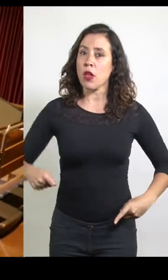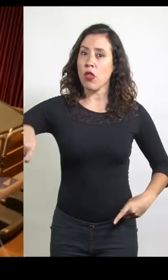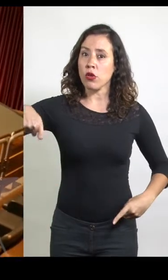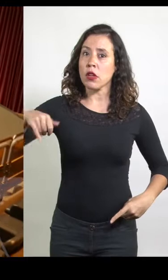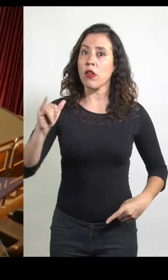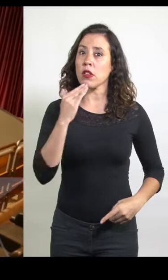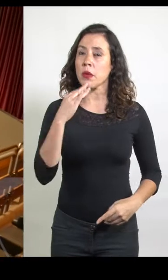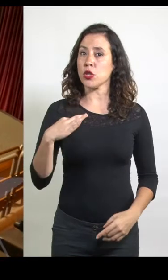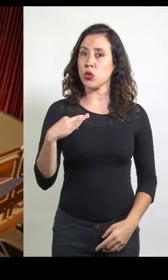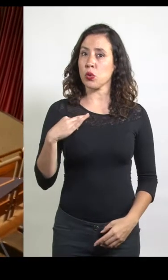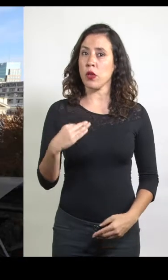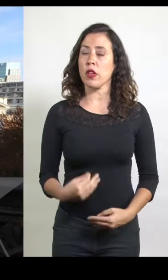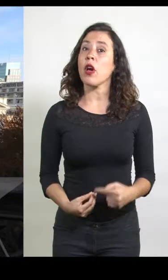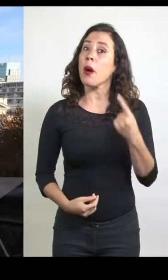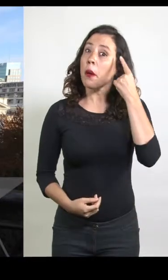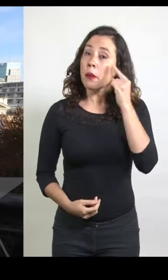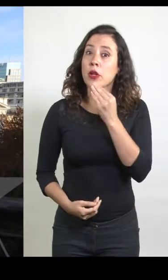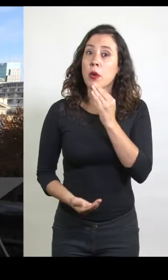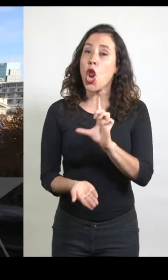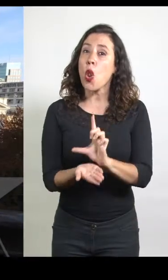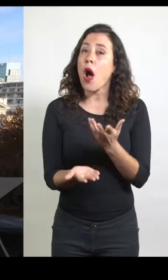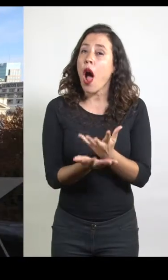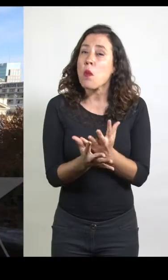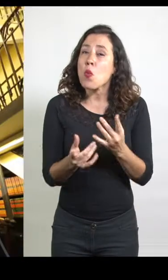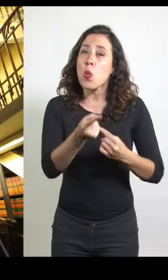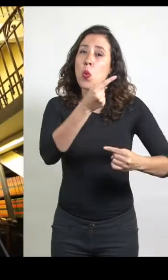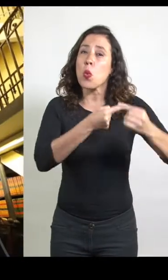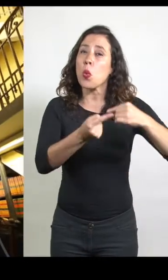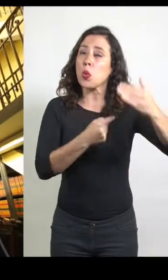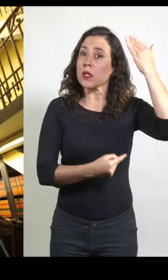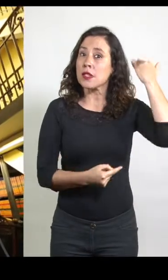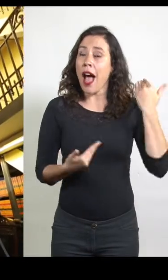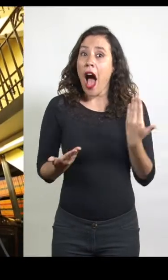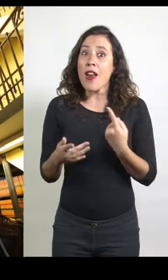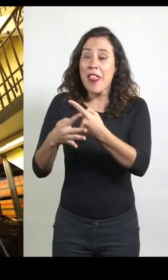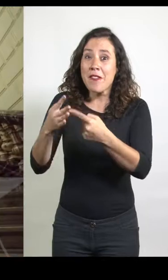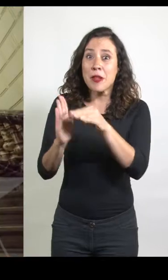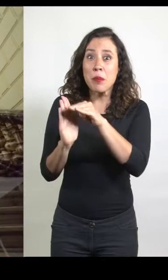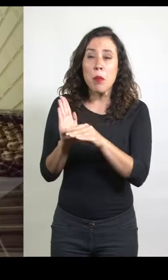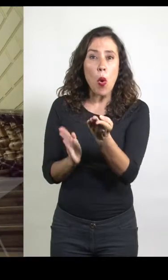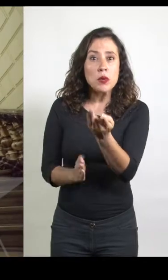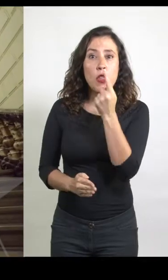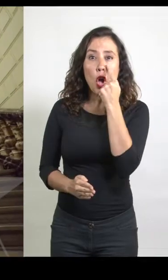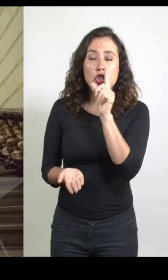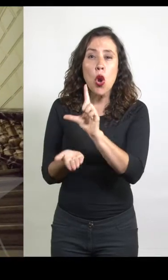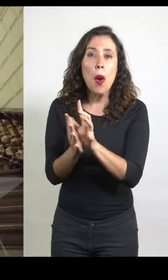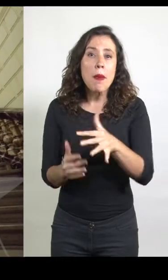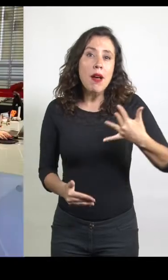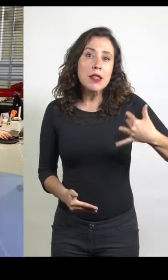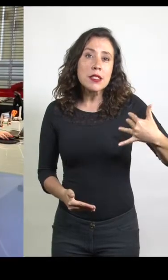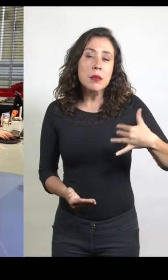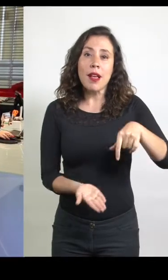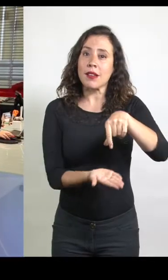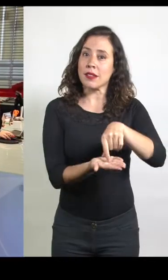y ciudadanos. Pero también es un lugar que guarda mucha historia. En esta serie usted conocerá los lugares más destacados